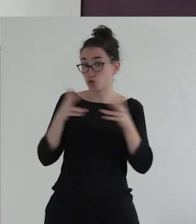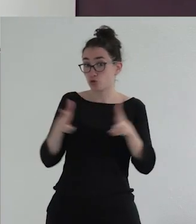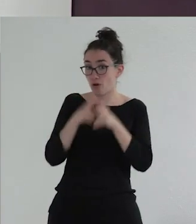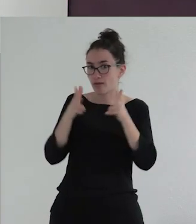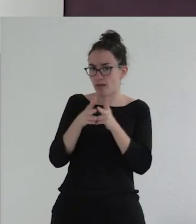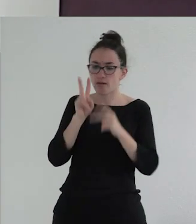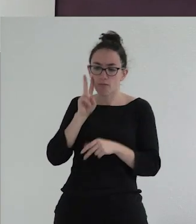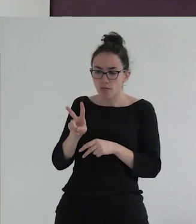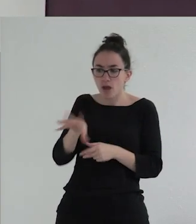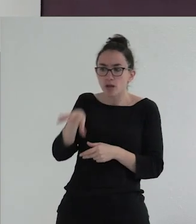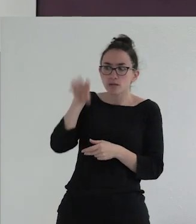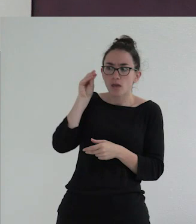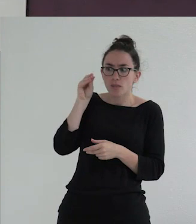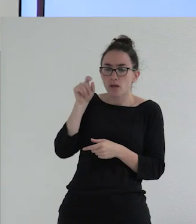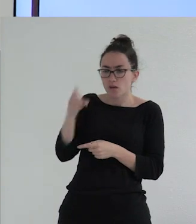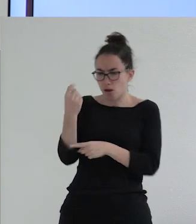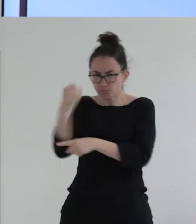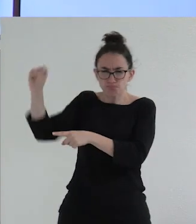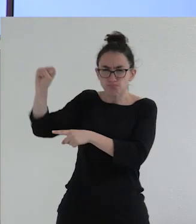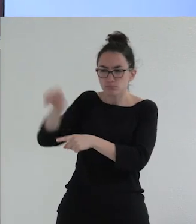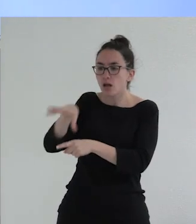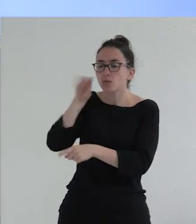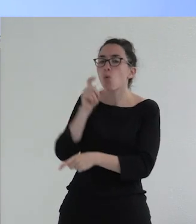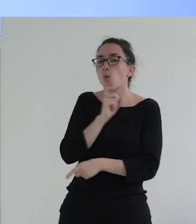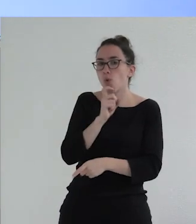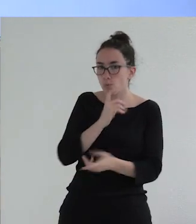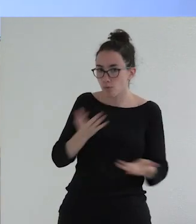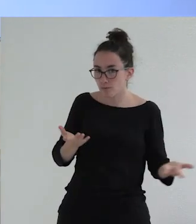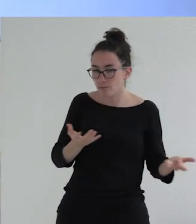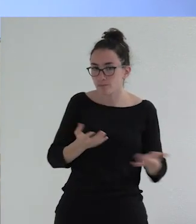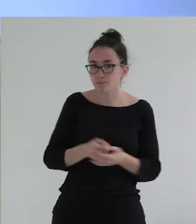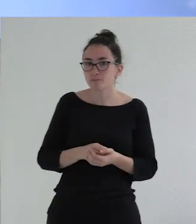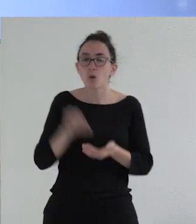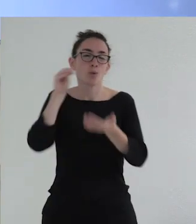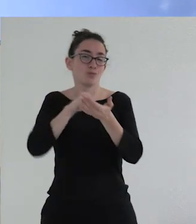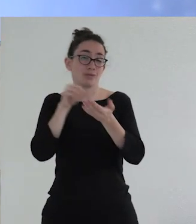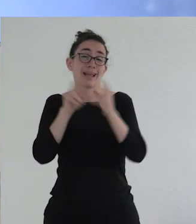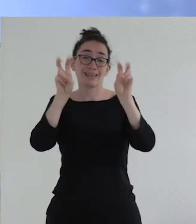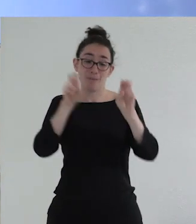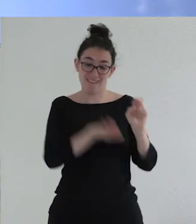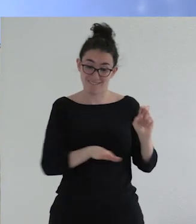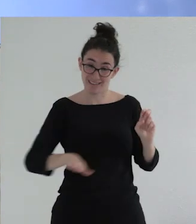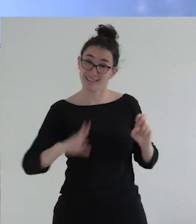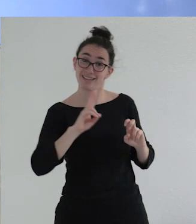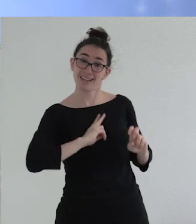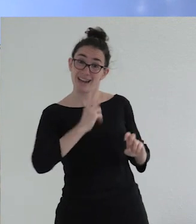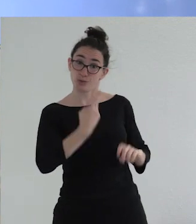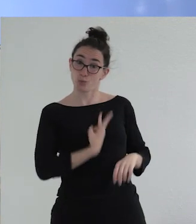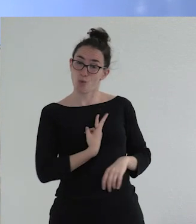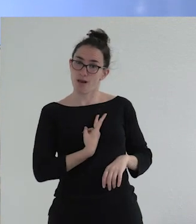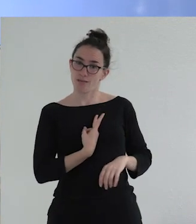interpretar esos momentos de resistencia. Probablemente los discursos de la transexualidad infantil han tenido la capacidad de